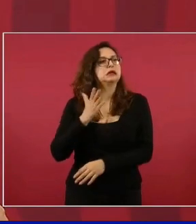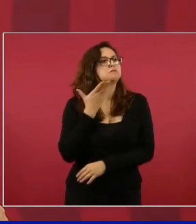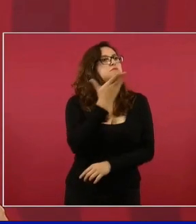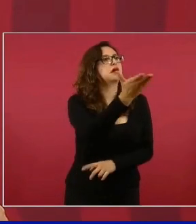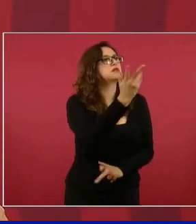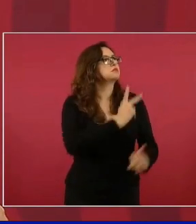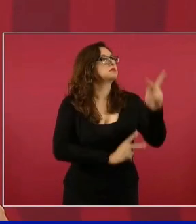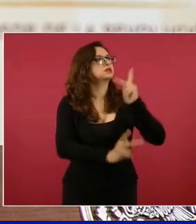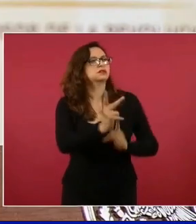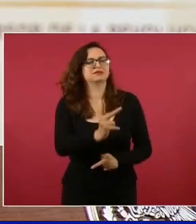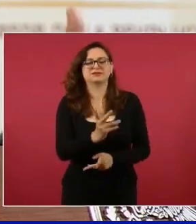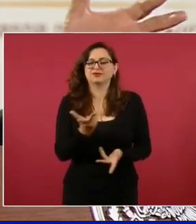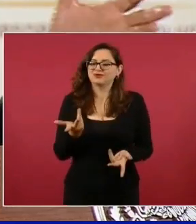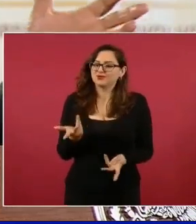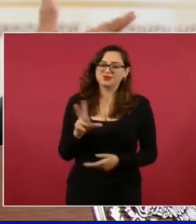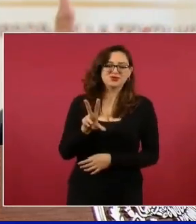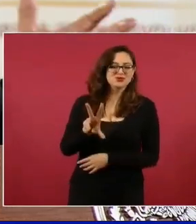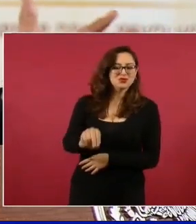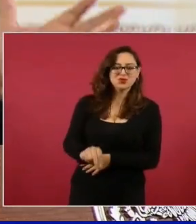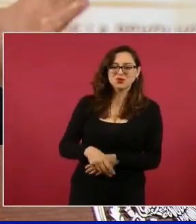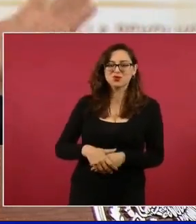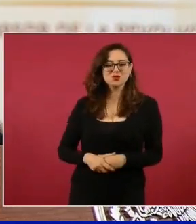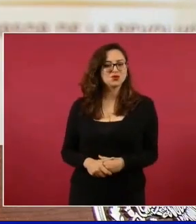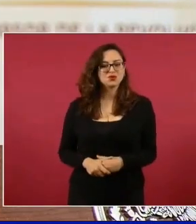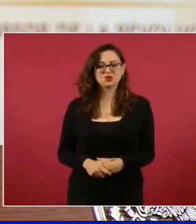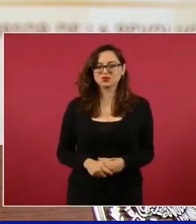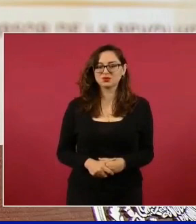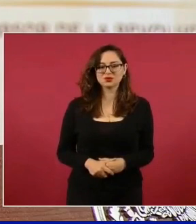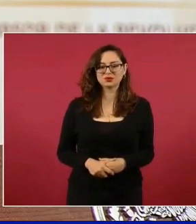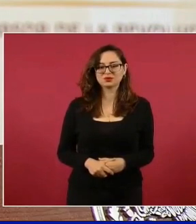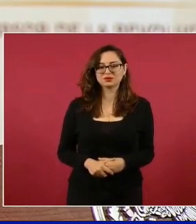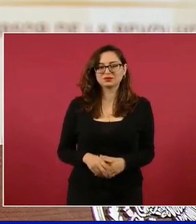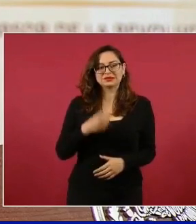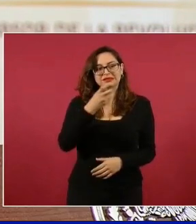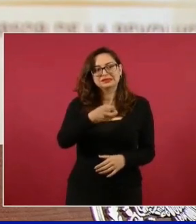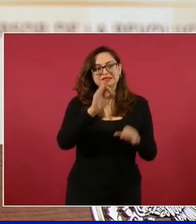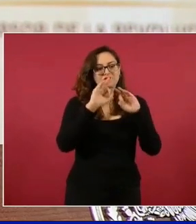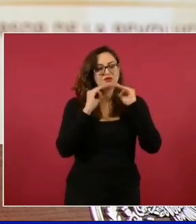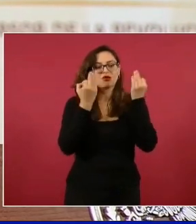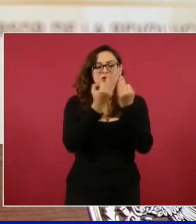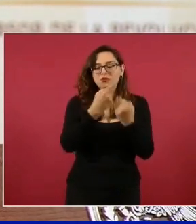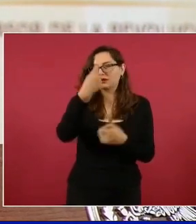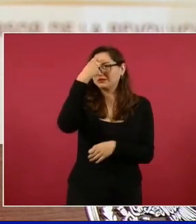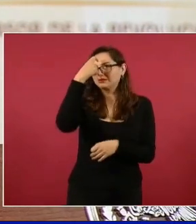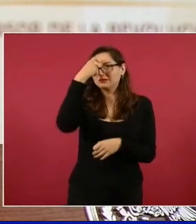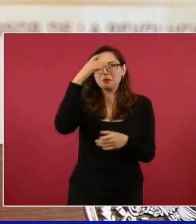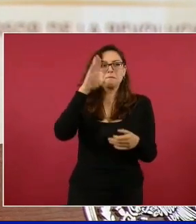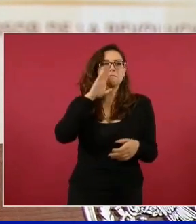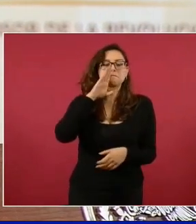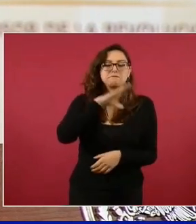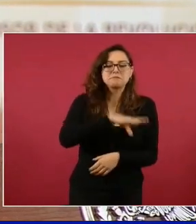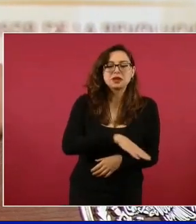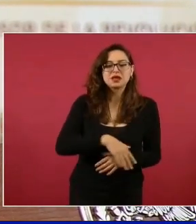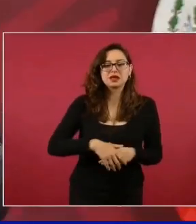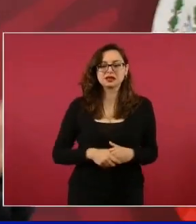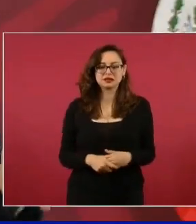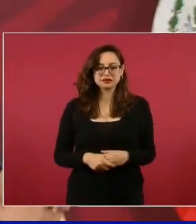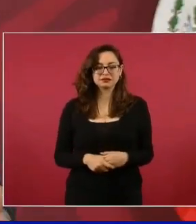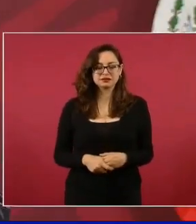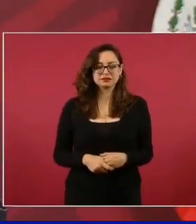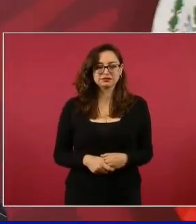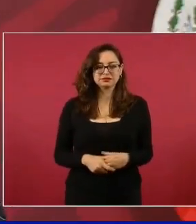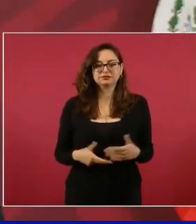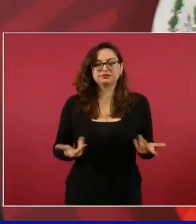¿Por qué se emproblemaron muchos países después